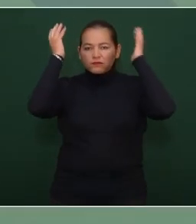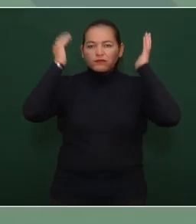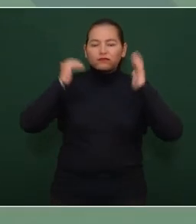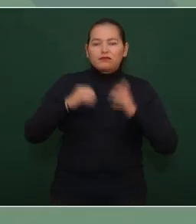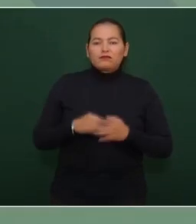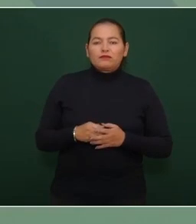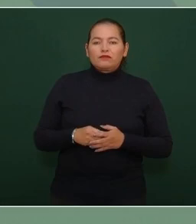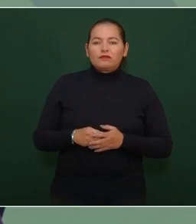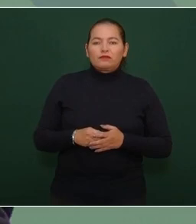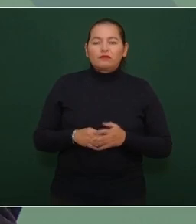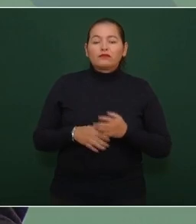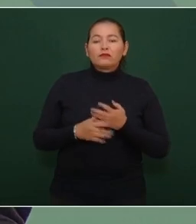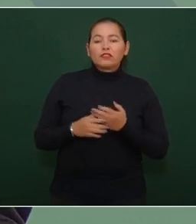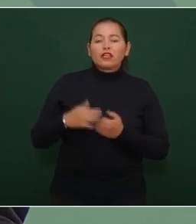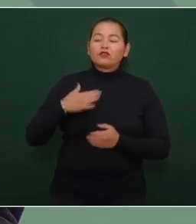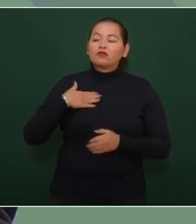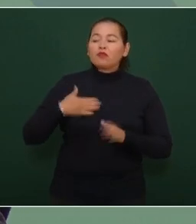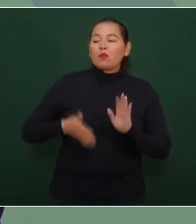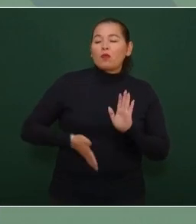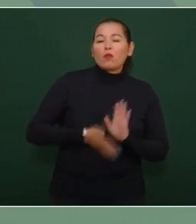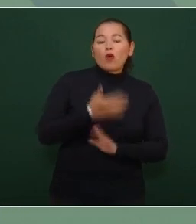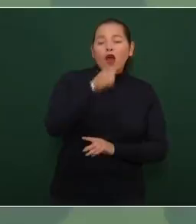decían voy al Juárez